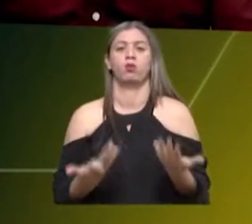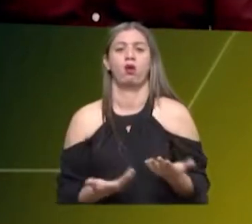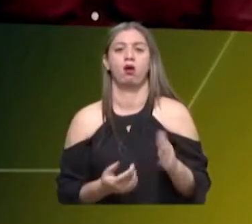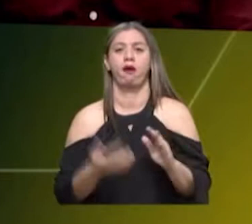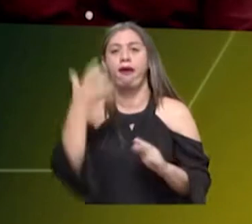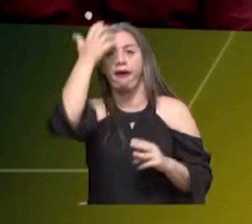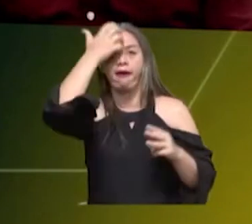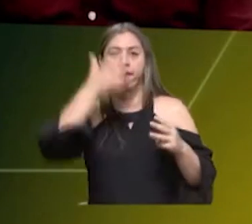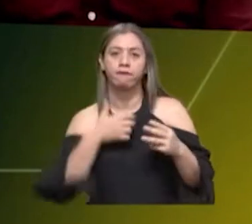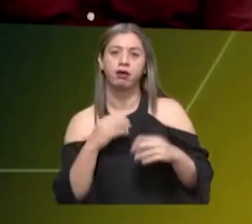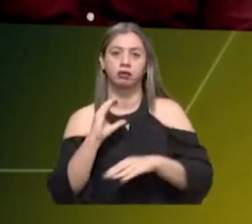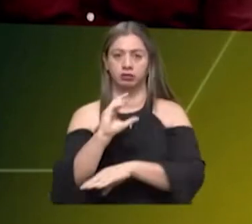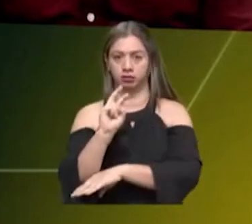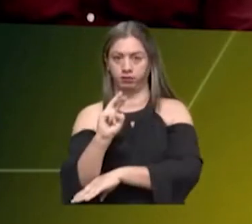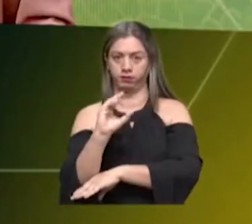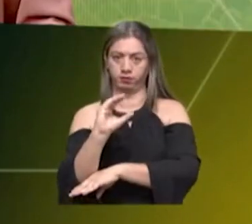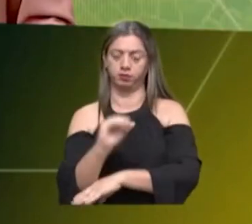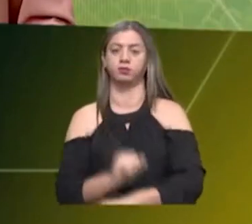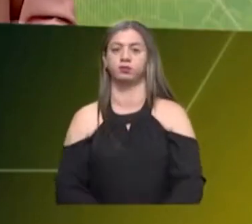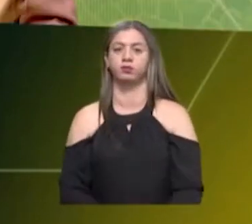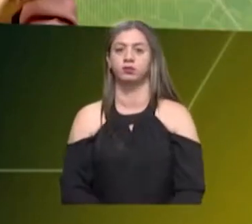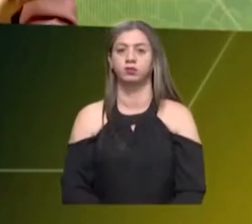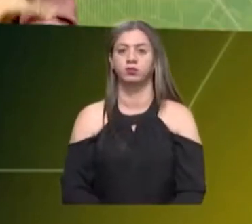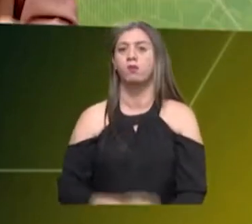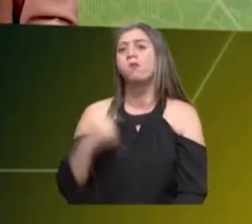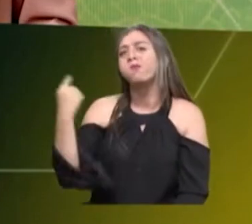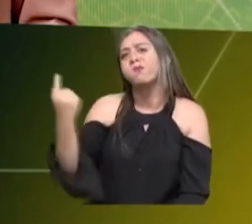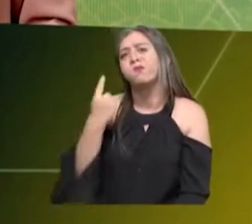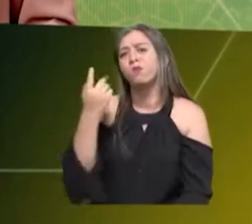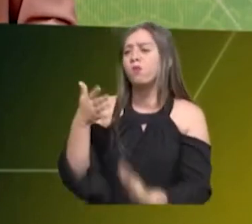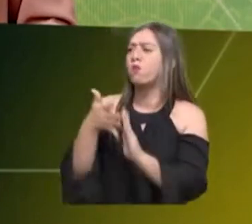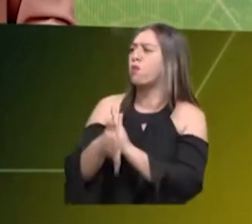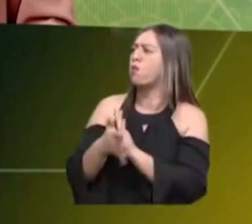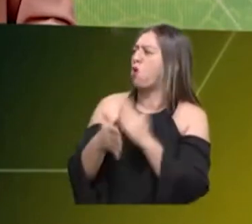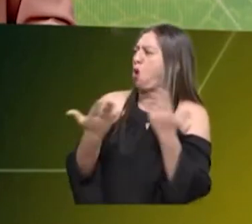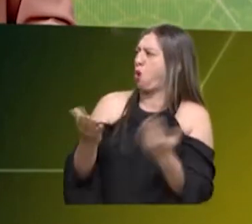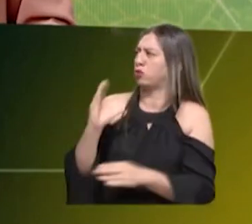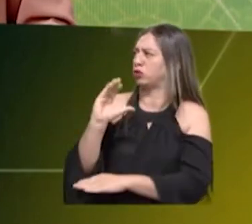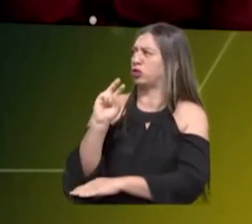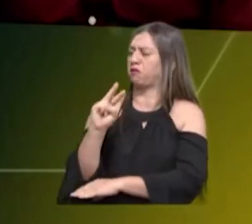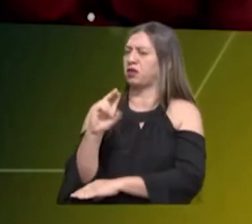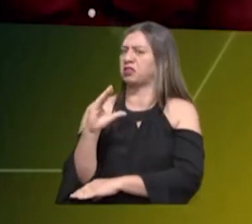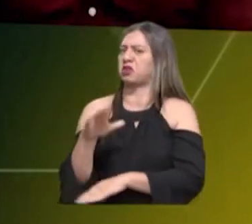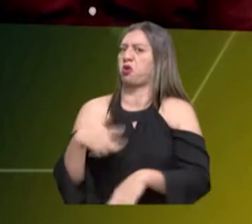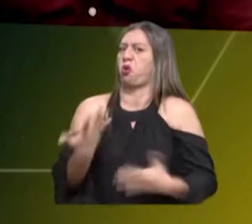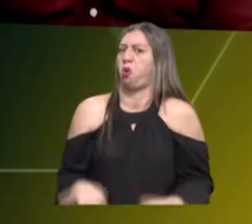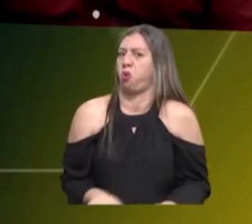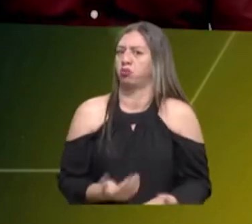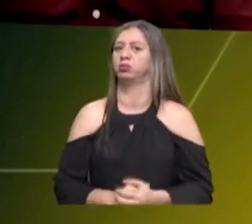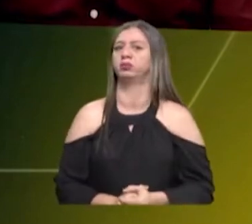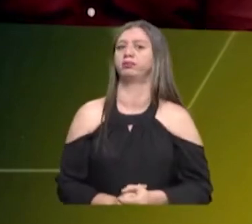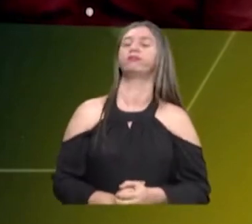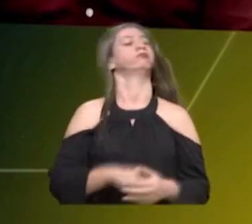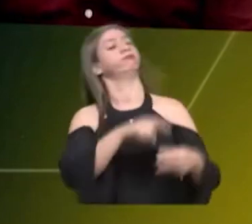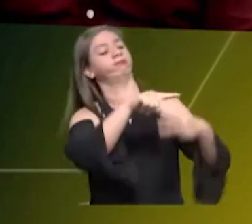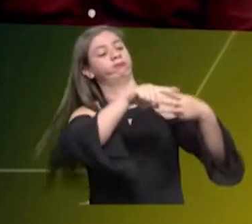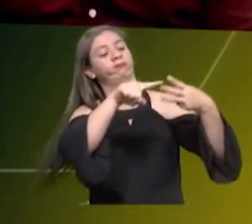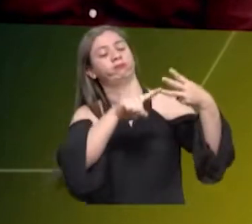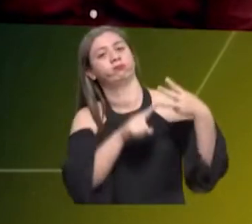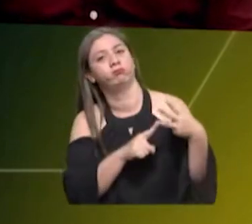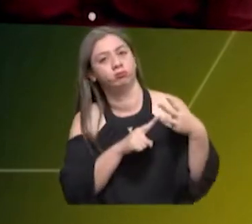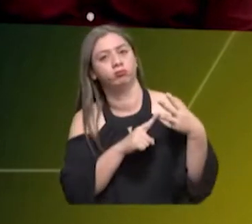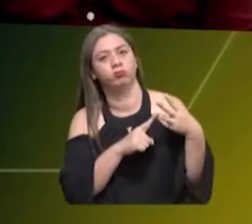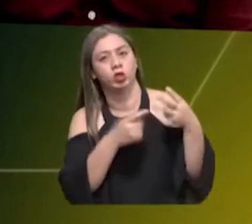cuales se evalúa la gestión de la corporación. Claro. Y en términos generales, ¿cómo le fue a la CBC? Bueno, con esos tres parámetros,